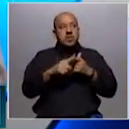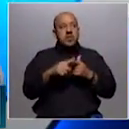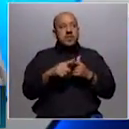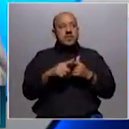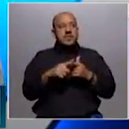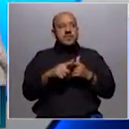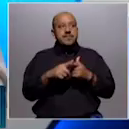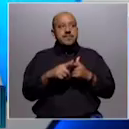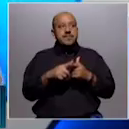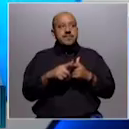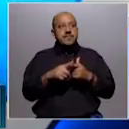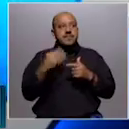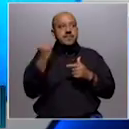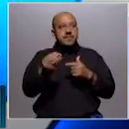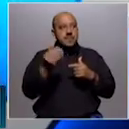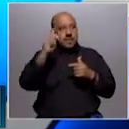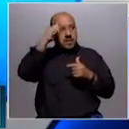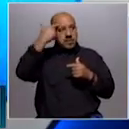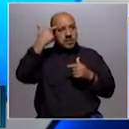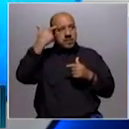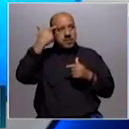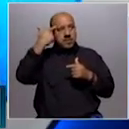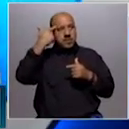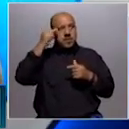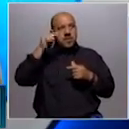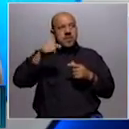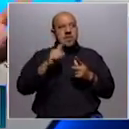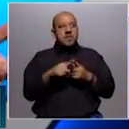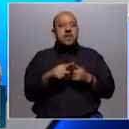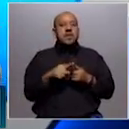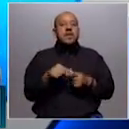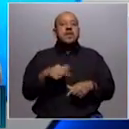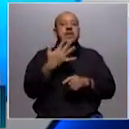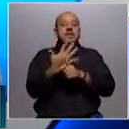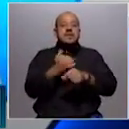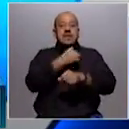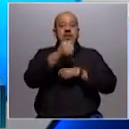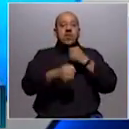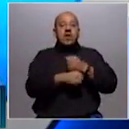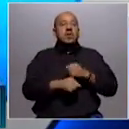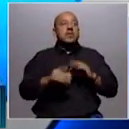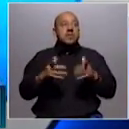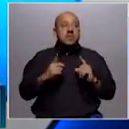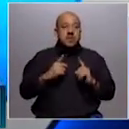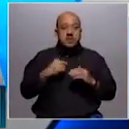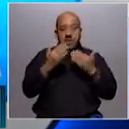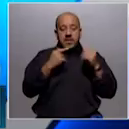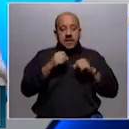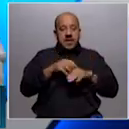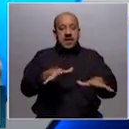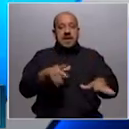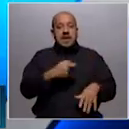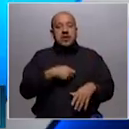la asunción de la calle POU a esta presidencia... ...que bueno, durante cinco años dará mucho que hablar en redes sociales.